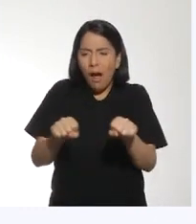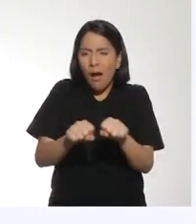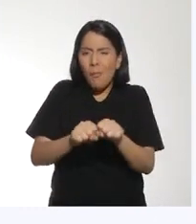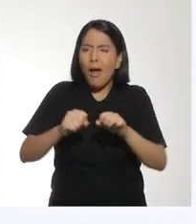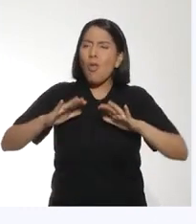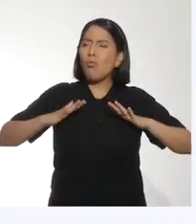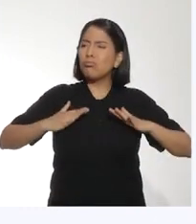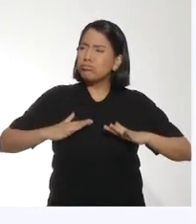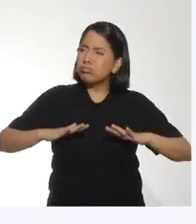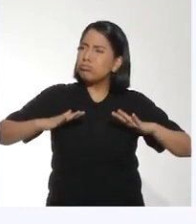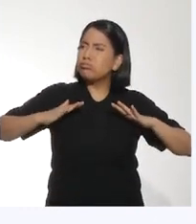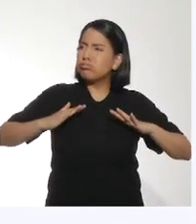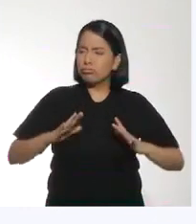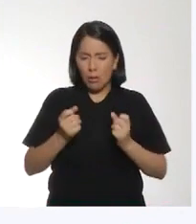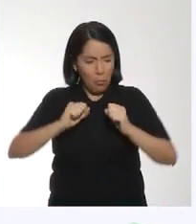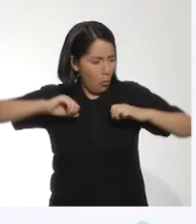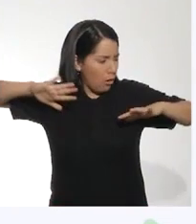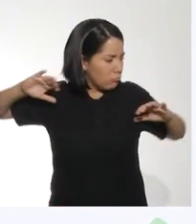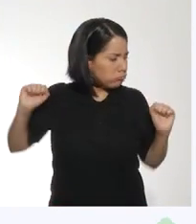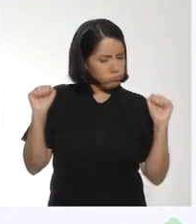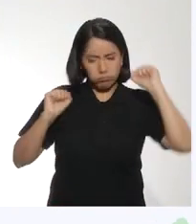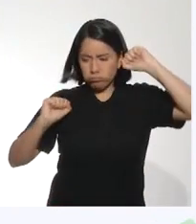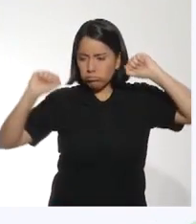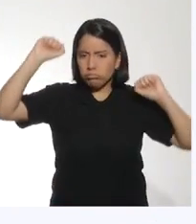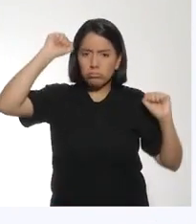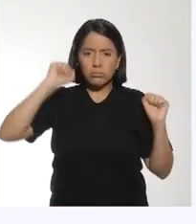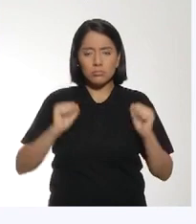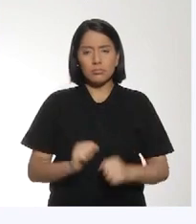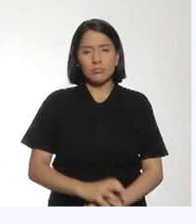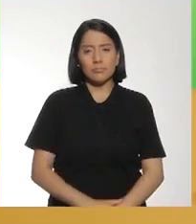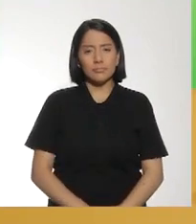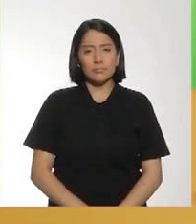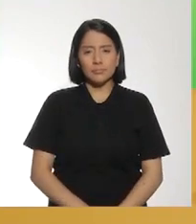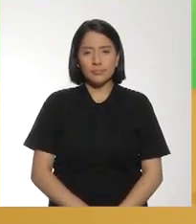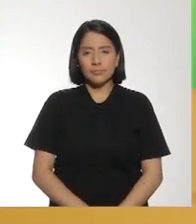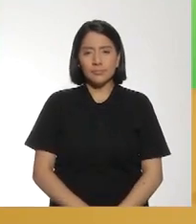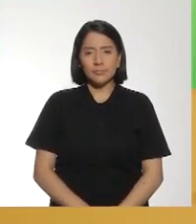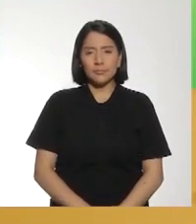Estar con ropa y calzado cómodo que les permita realizar diversos movimientos.